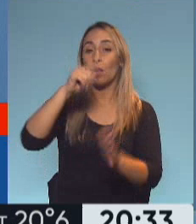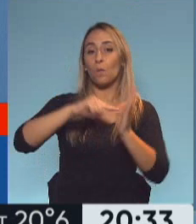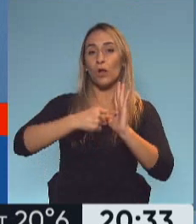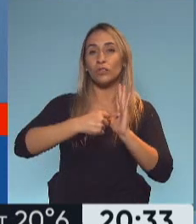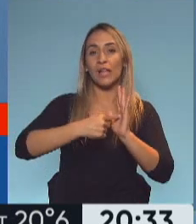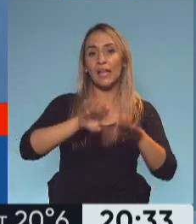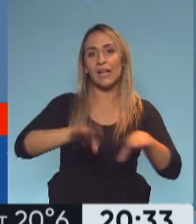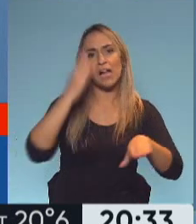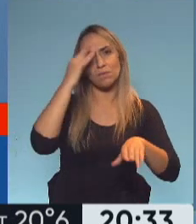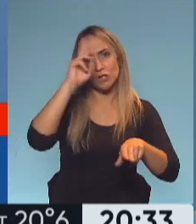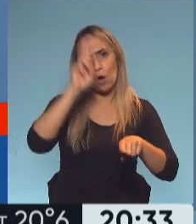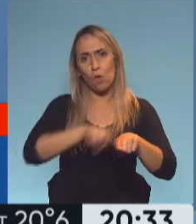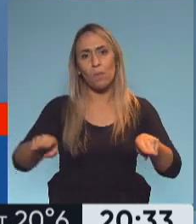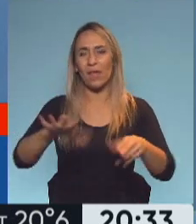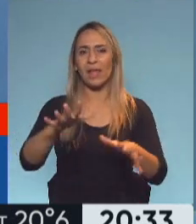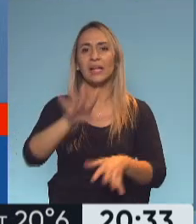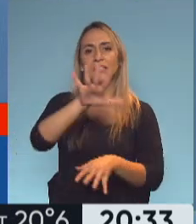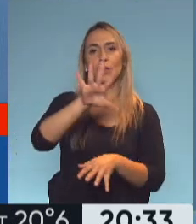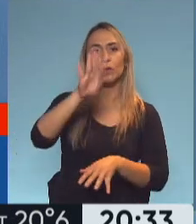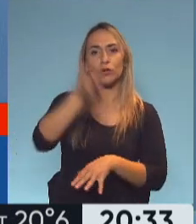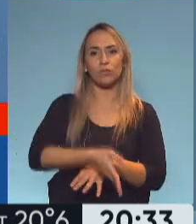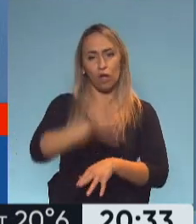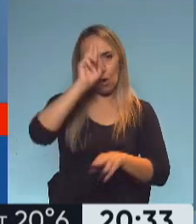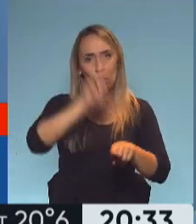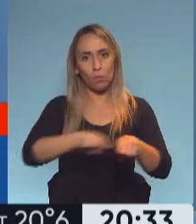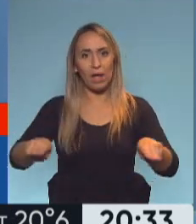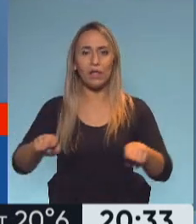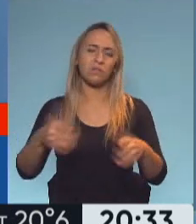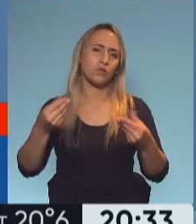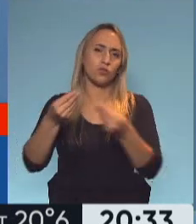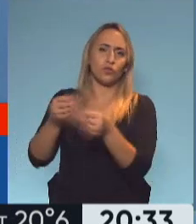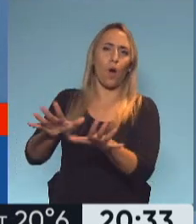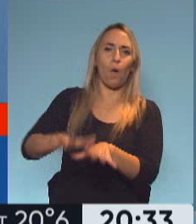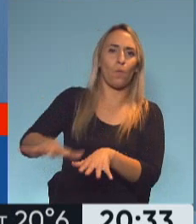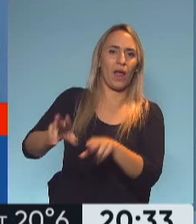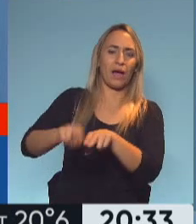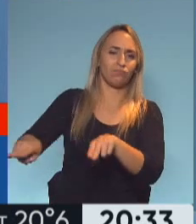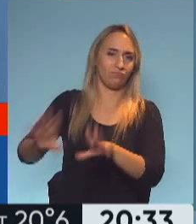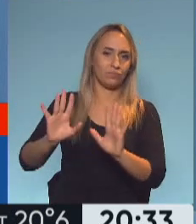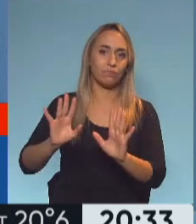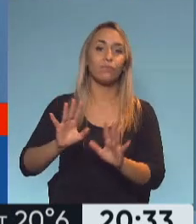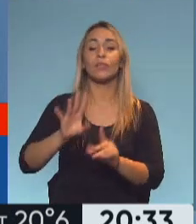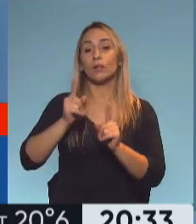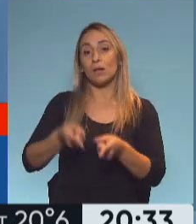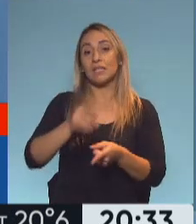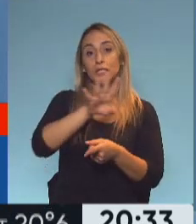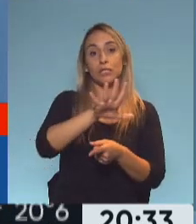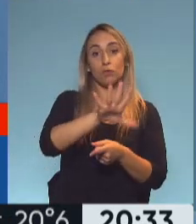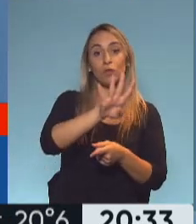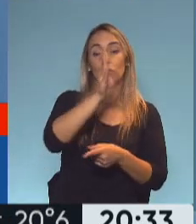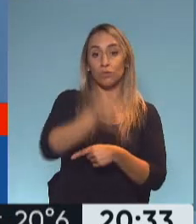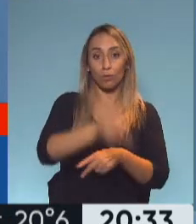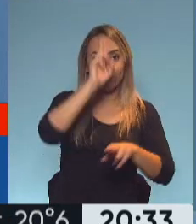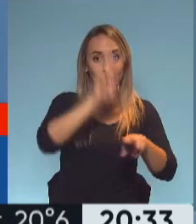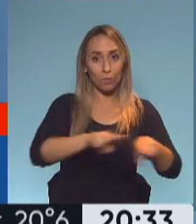en promedio de aproximadamente el 54% es decir que tenemos mucho espacio y de ese 54% además la mayoría de las